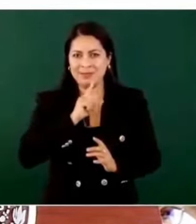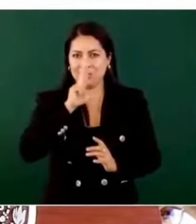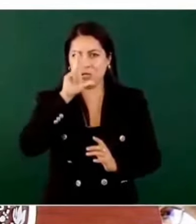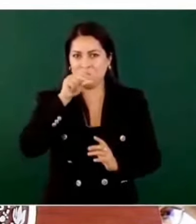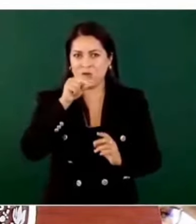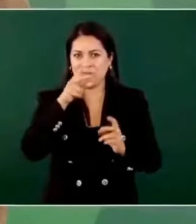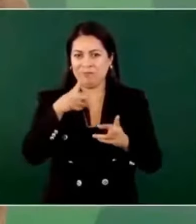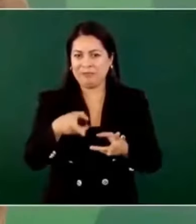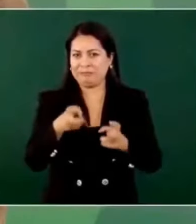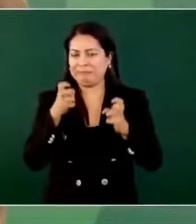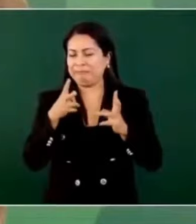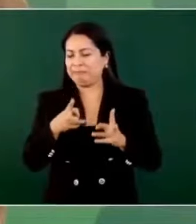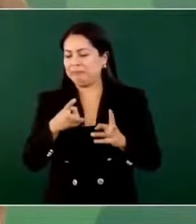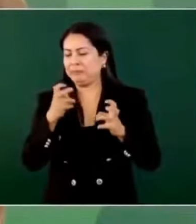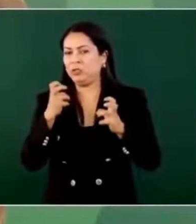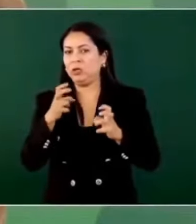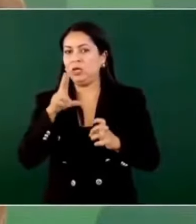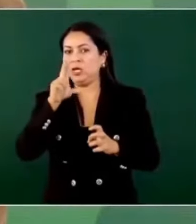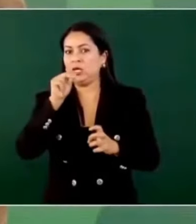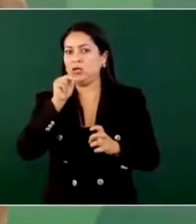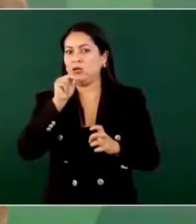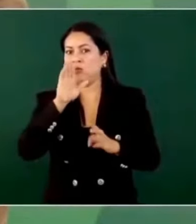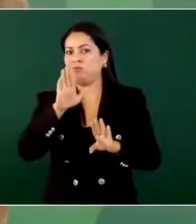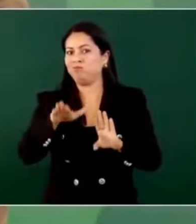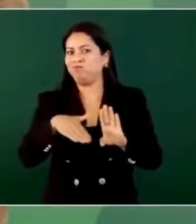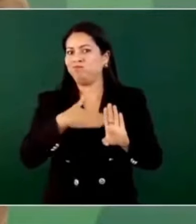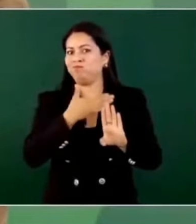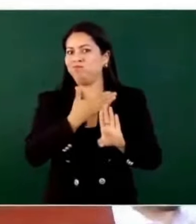robar y no traicionar.